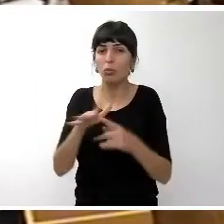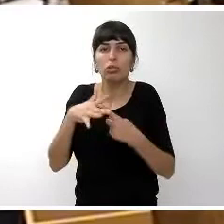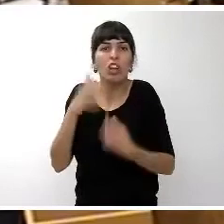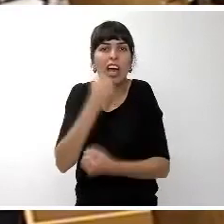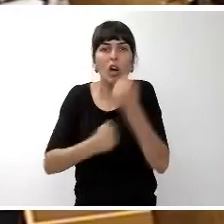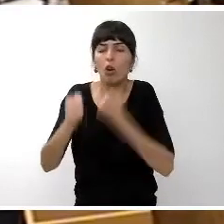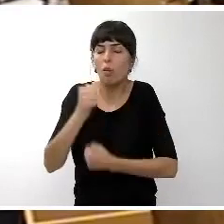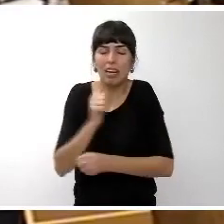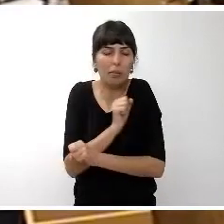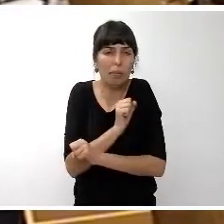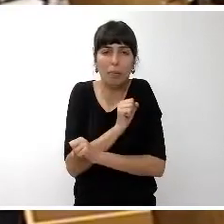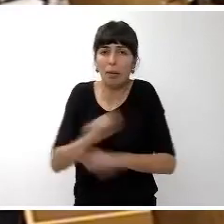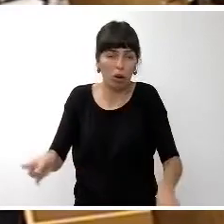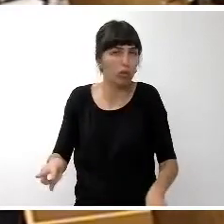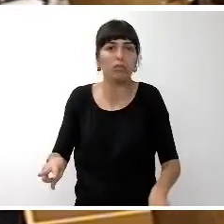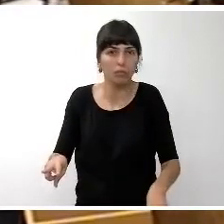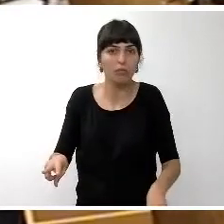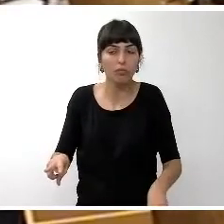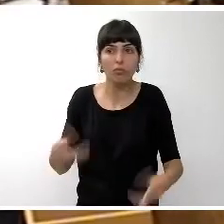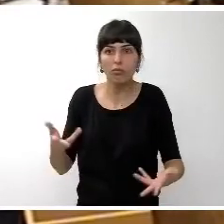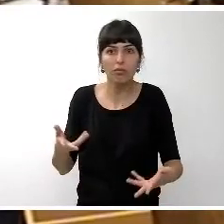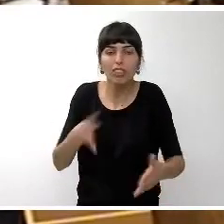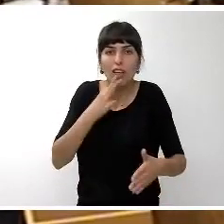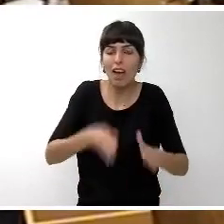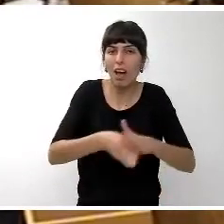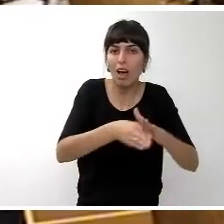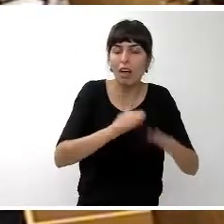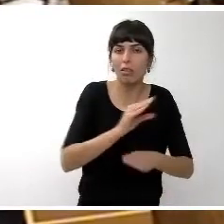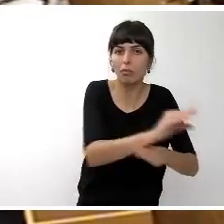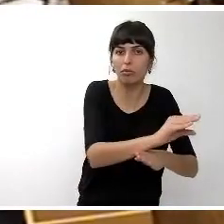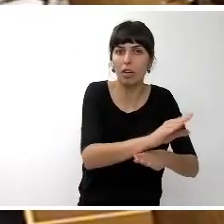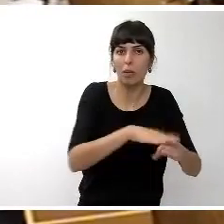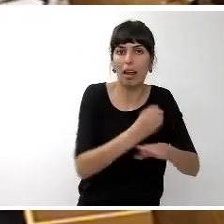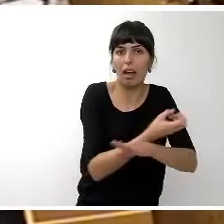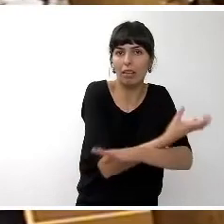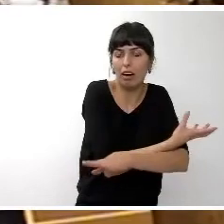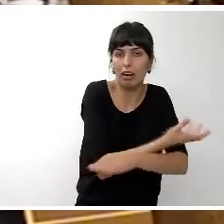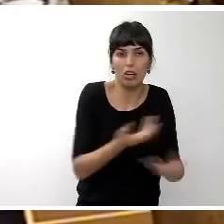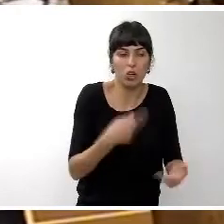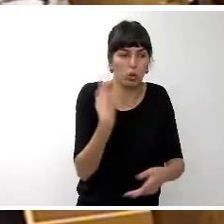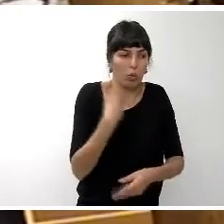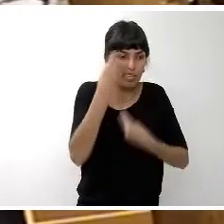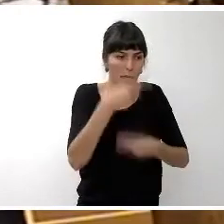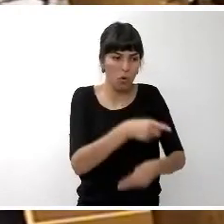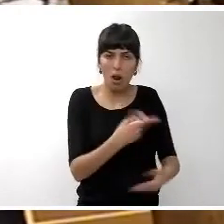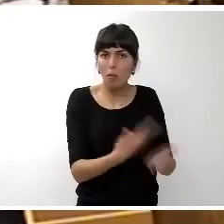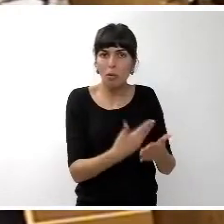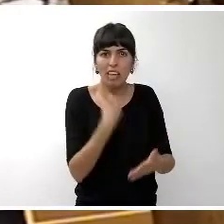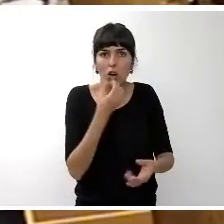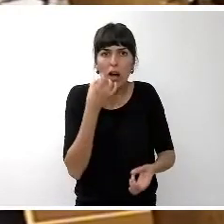social más angustiosa de los últimos 50 años pues se ha mantenido una apuesta que nosotros seguimos pensando que es absurda, ¿no?